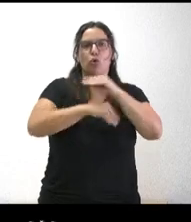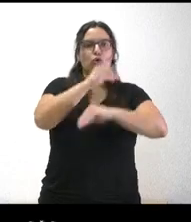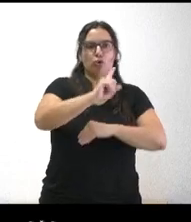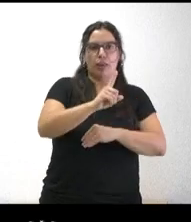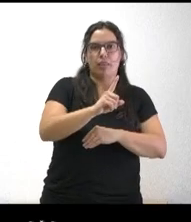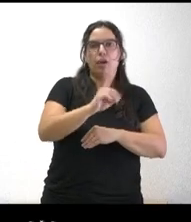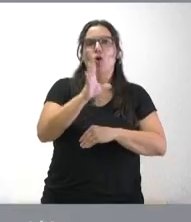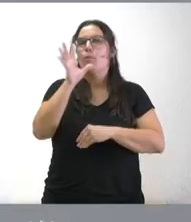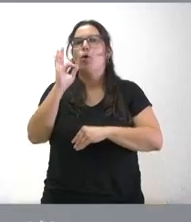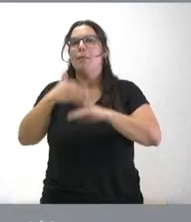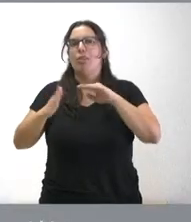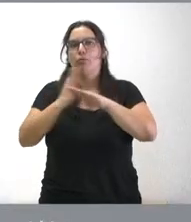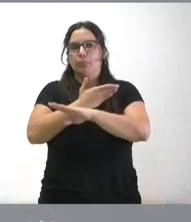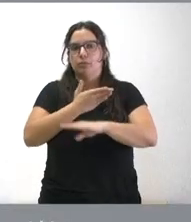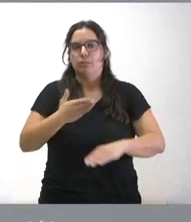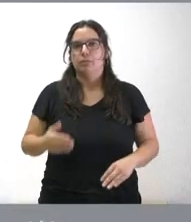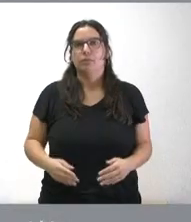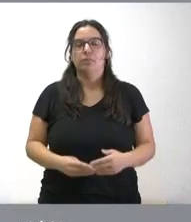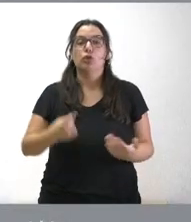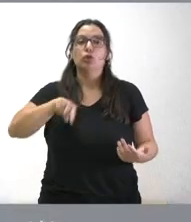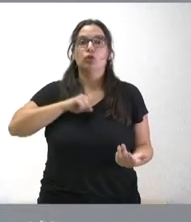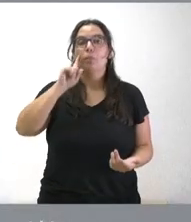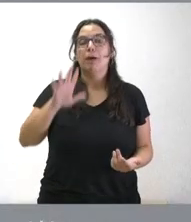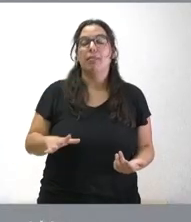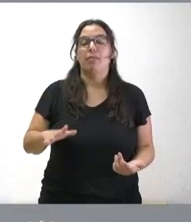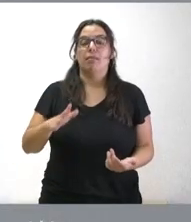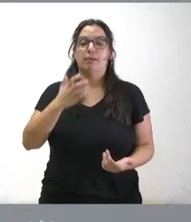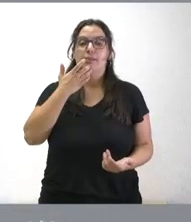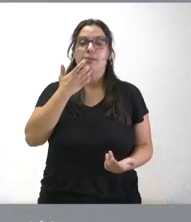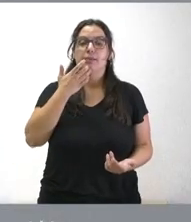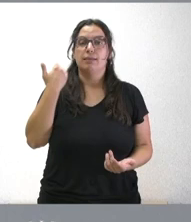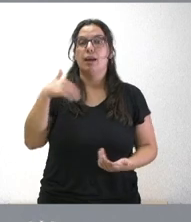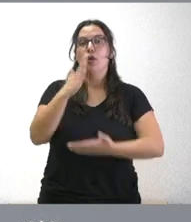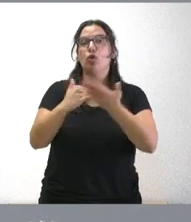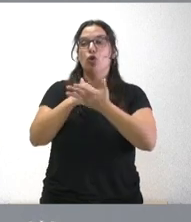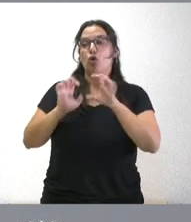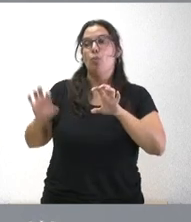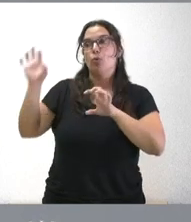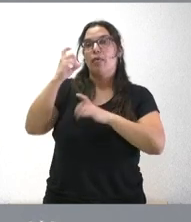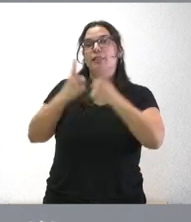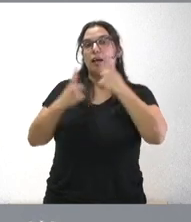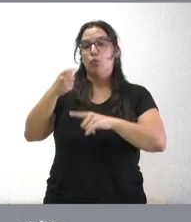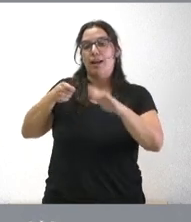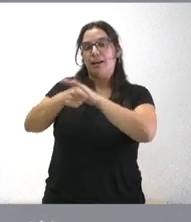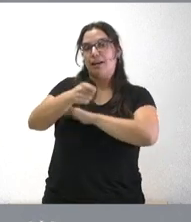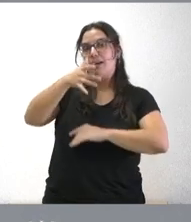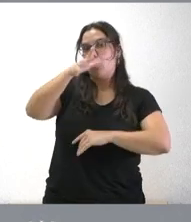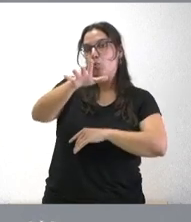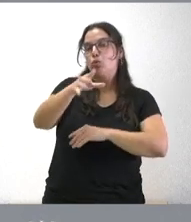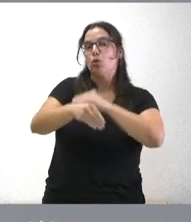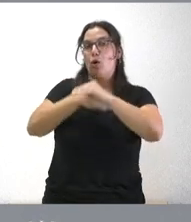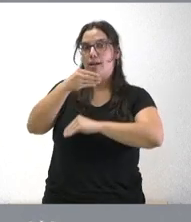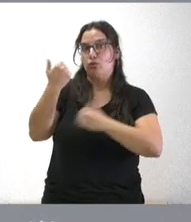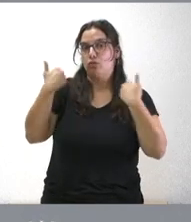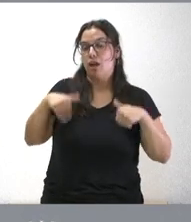porque se desplasó el plazo a nosotros nos ha parecido que una vez que hay comunidades autónomas que han presentado un recurso que algunas de